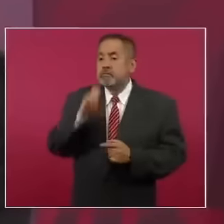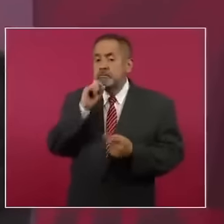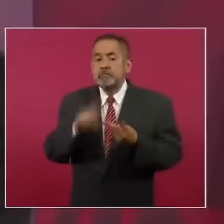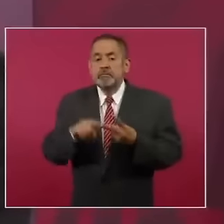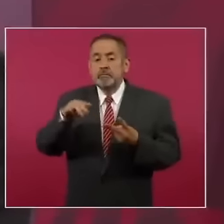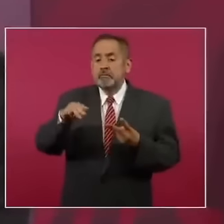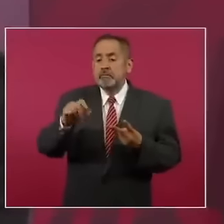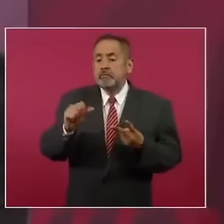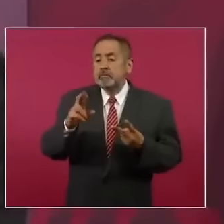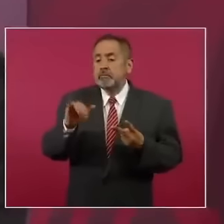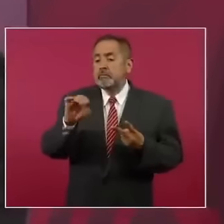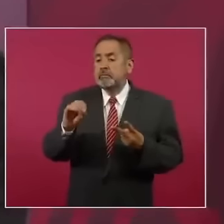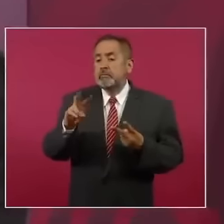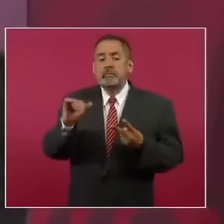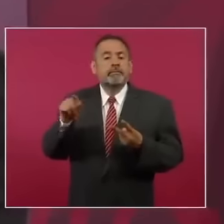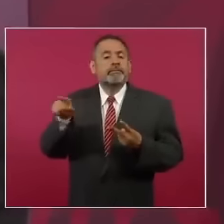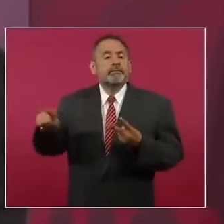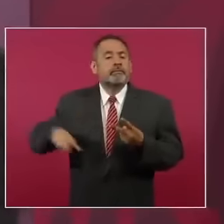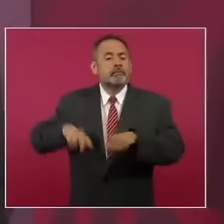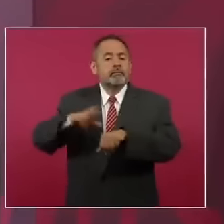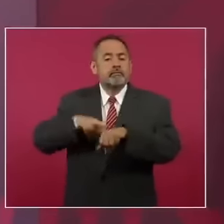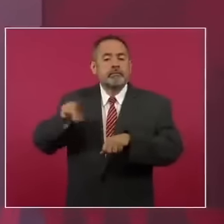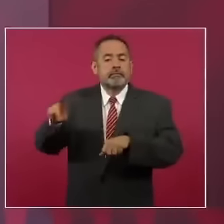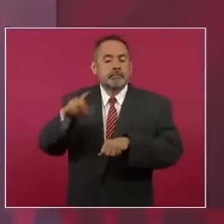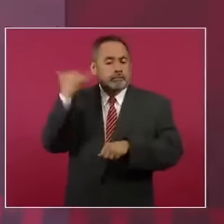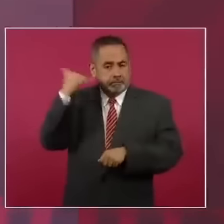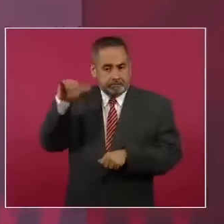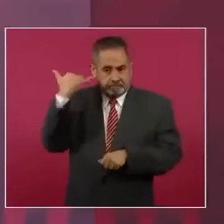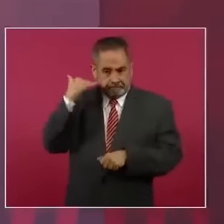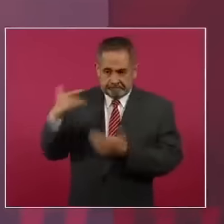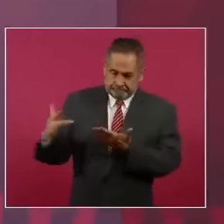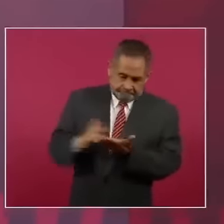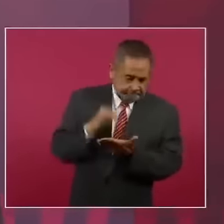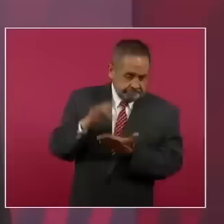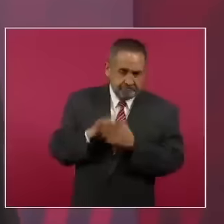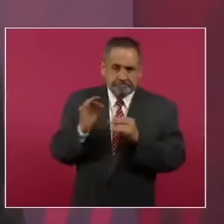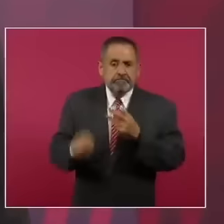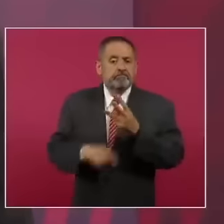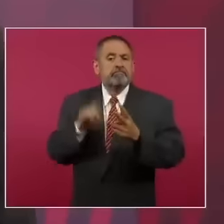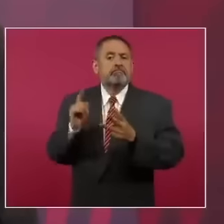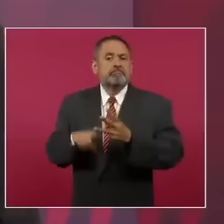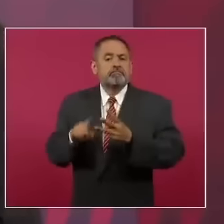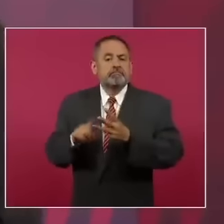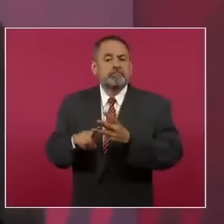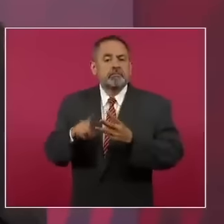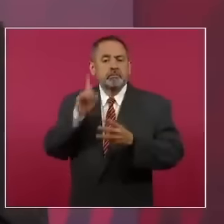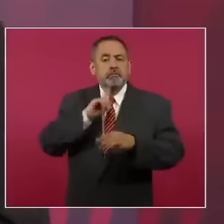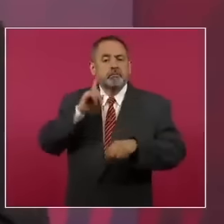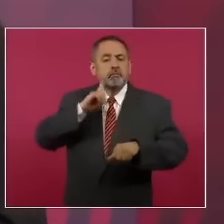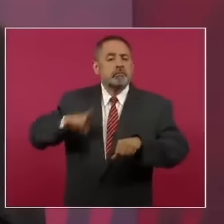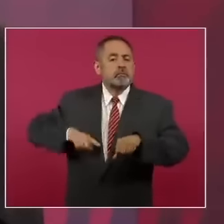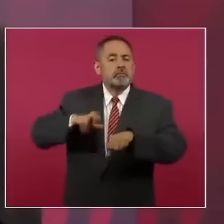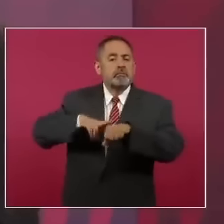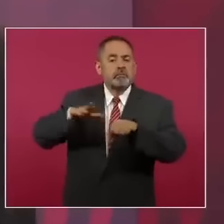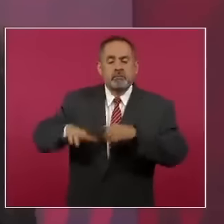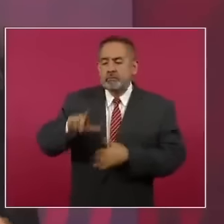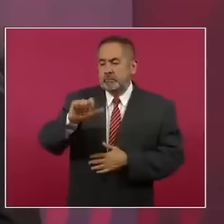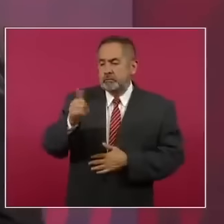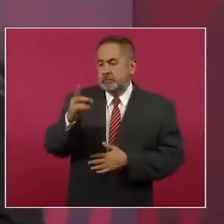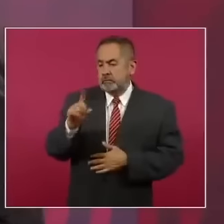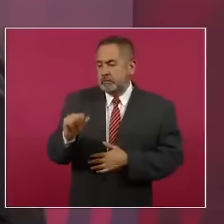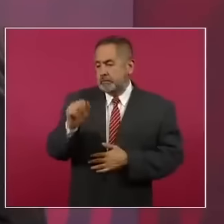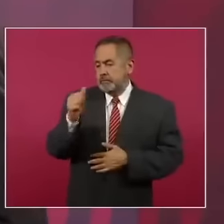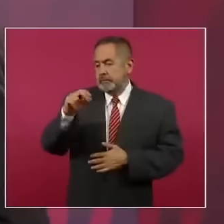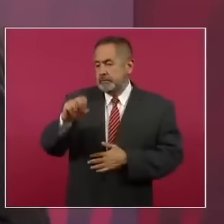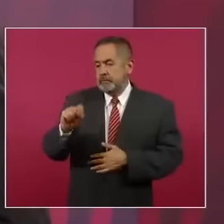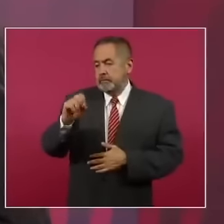Vila, gobernador de Yucatán, el apoyo de la gobernadora Laida Sanzores,